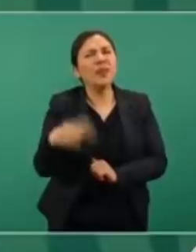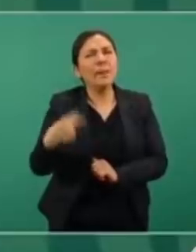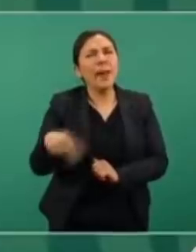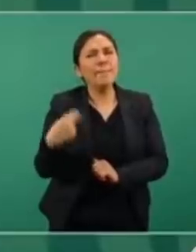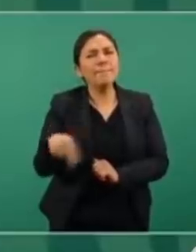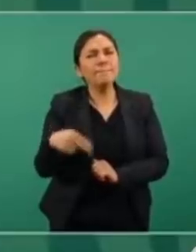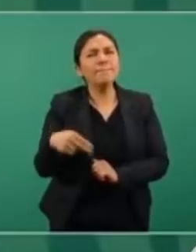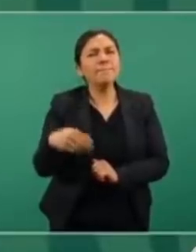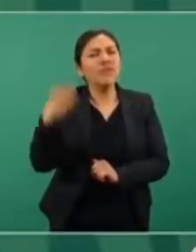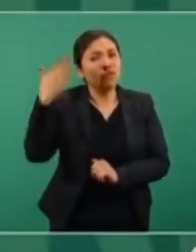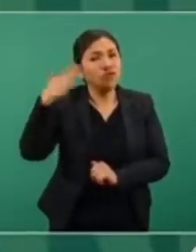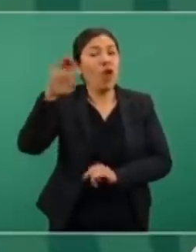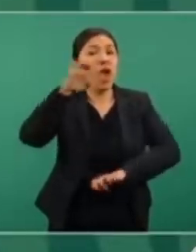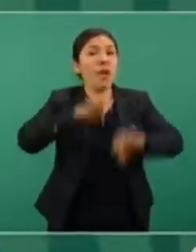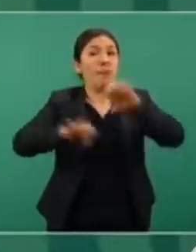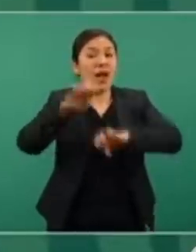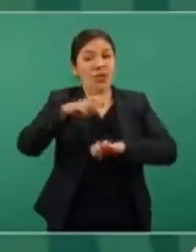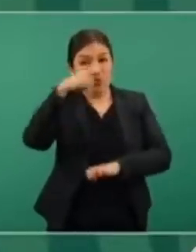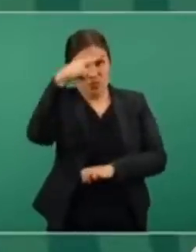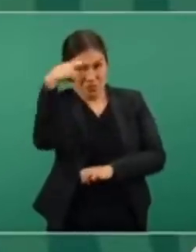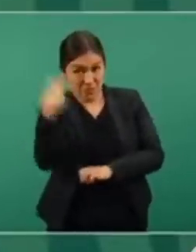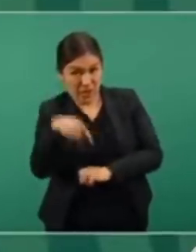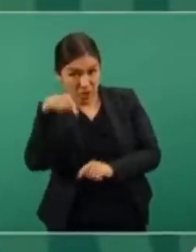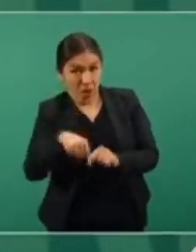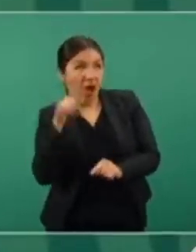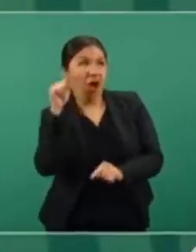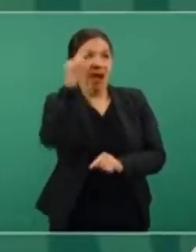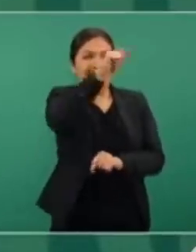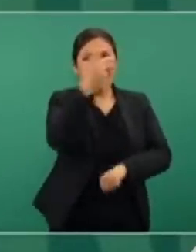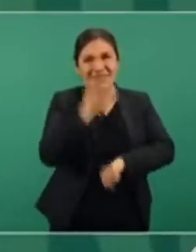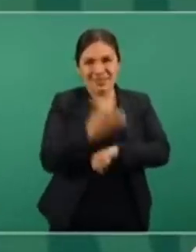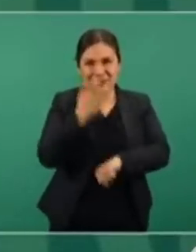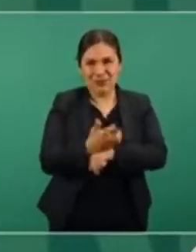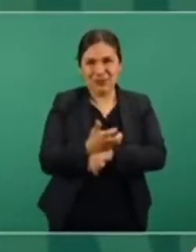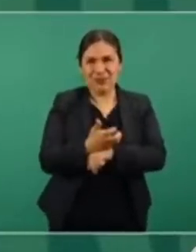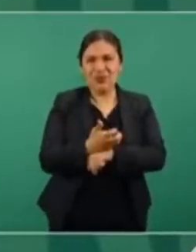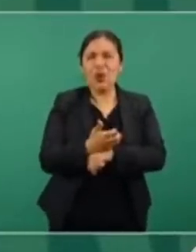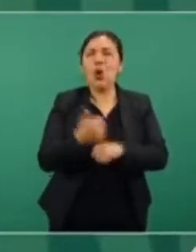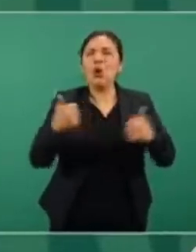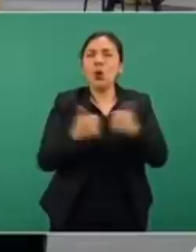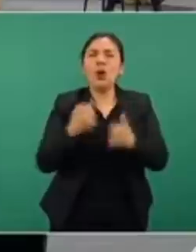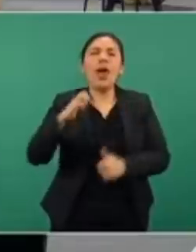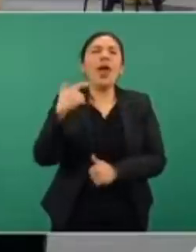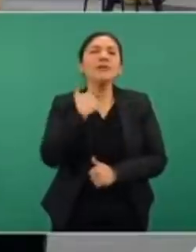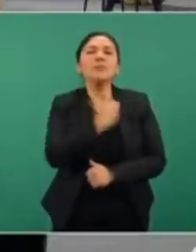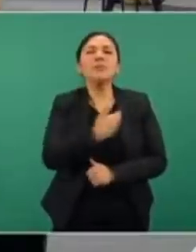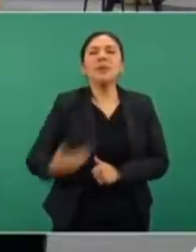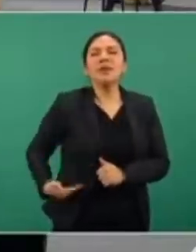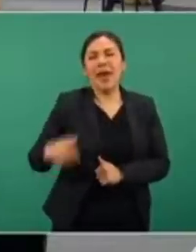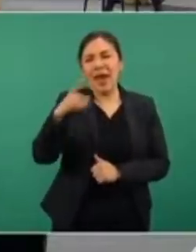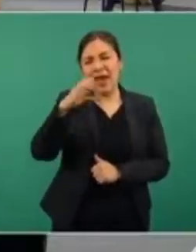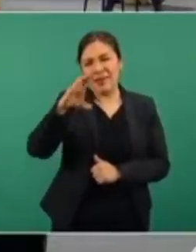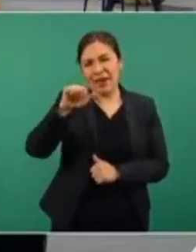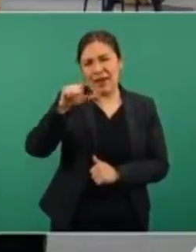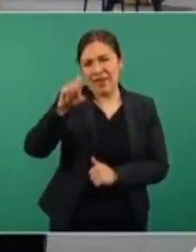fue embajador de México en Estados Unidos con Calderón Saru Khan